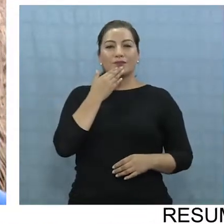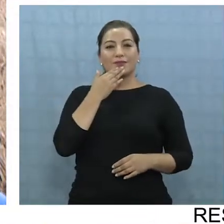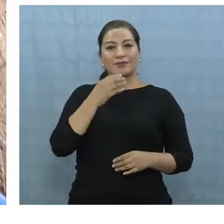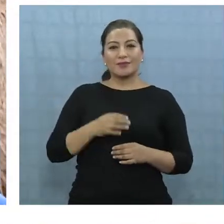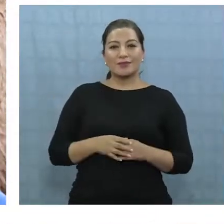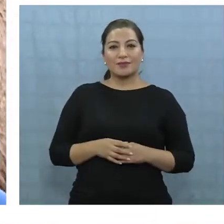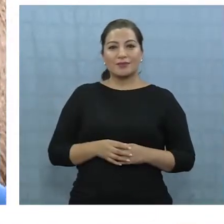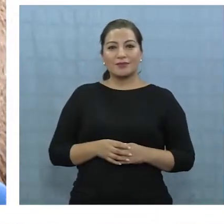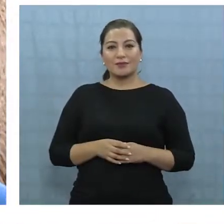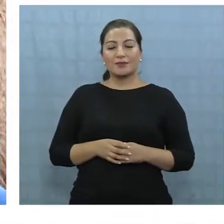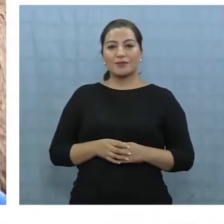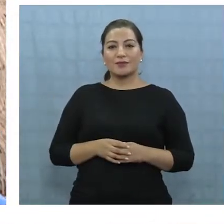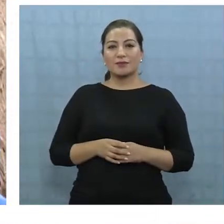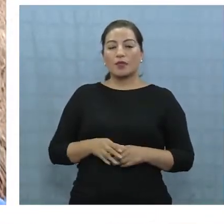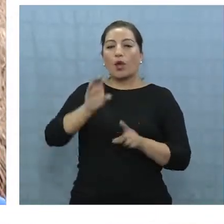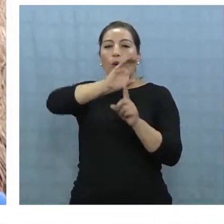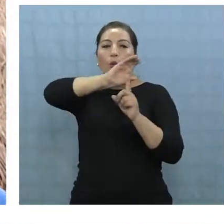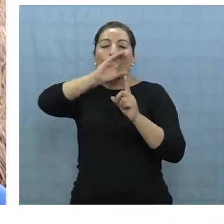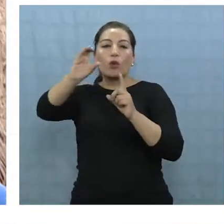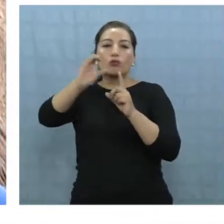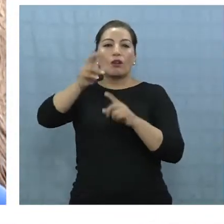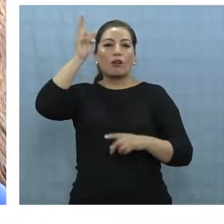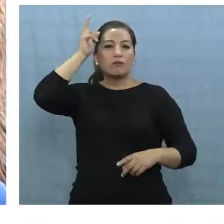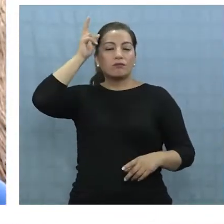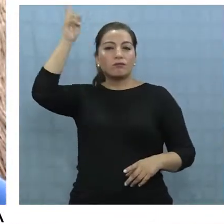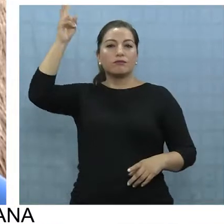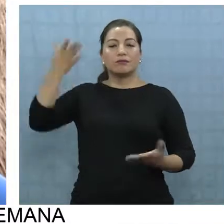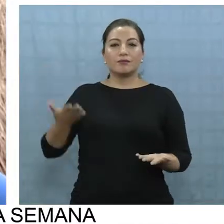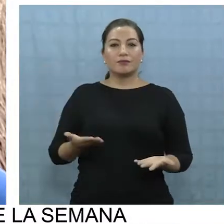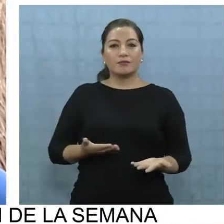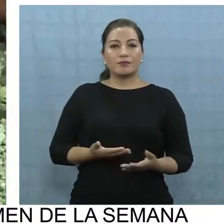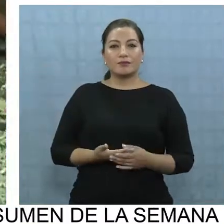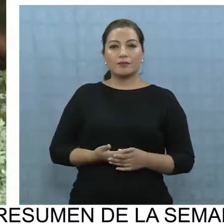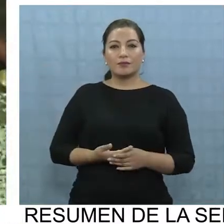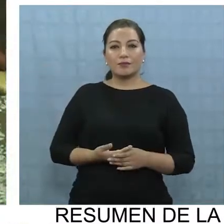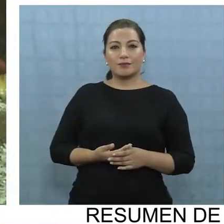las culturas originarias, las culturas lóctonas,